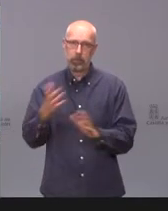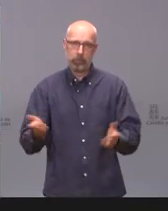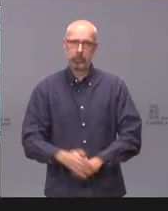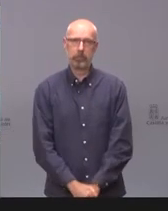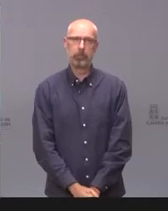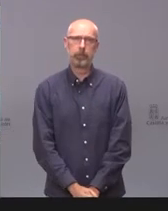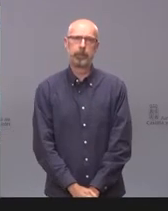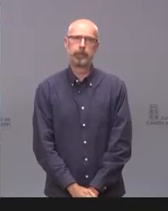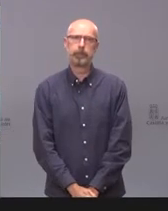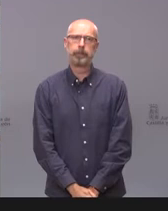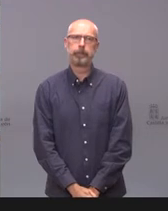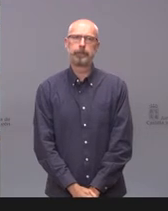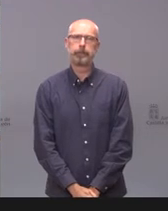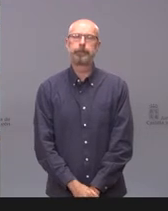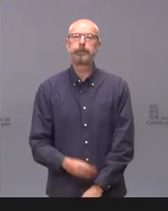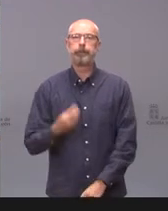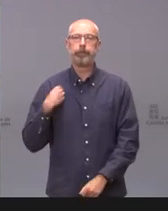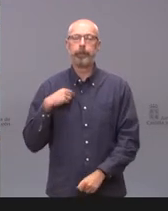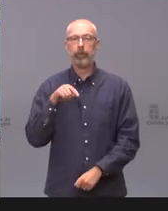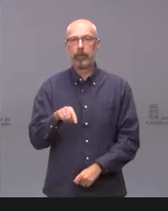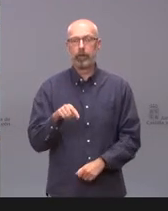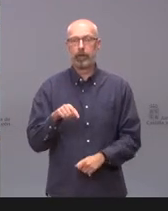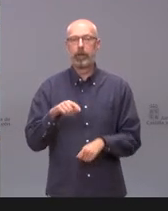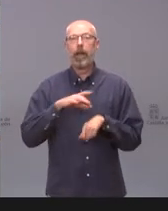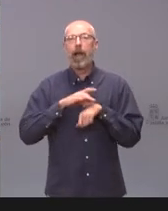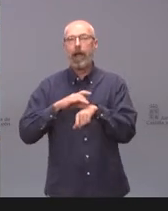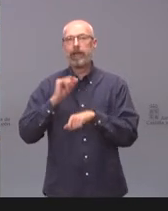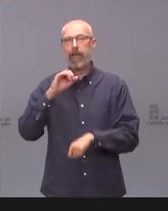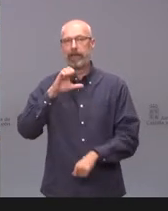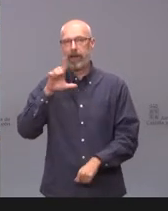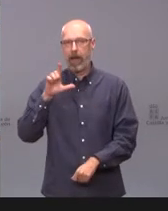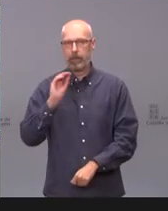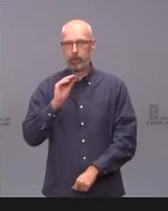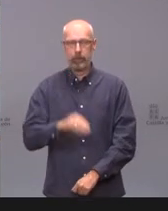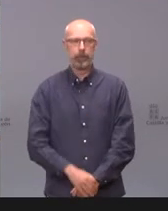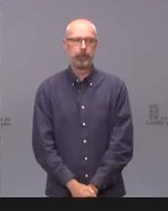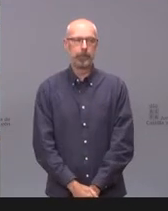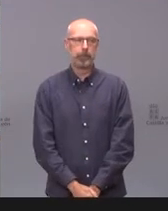Jorge Alonso, sigue hoy esta rueda de prensa desde la agencia ICAL. Cuando quieras, Jorge, adelante.